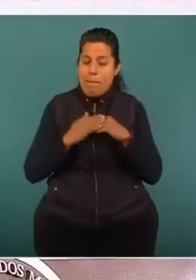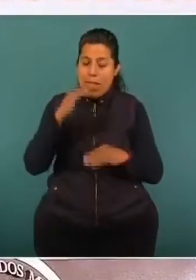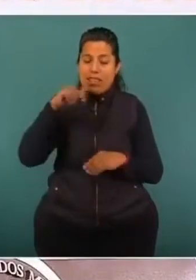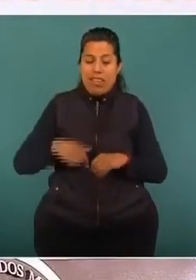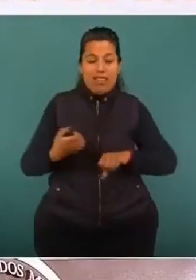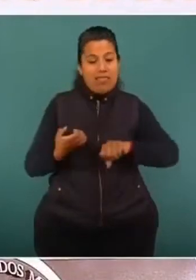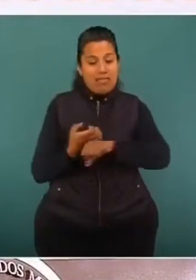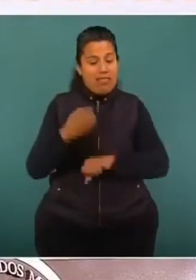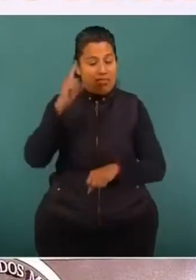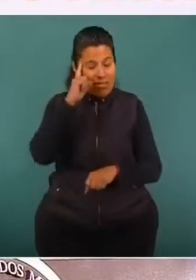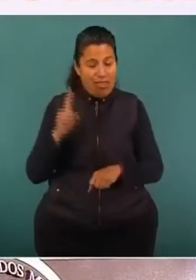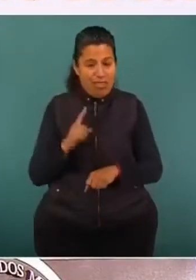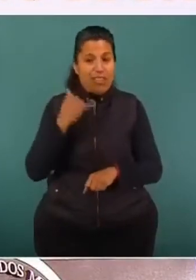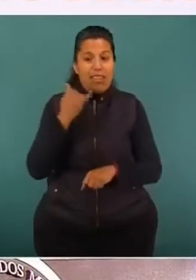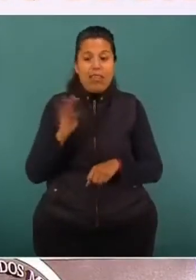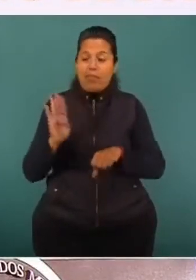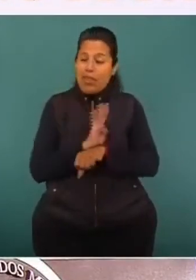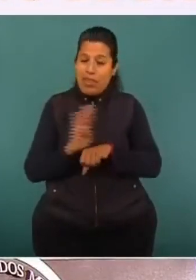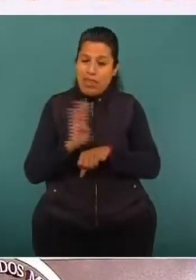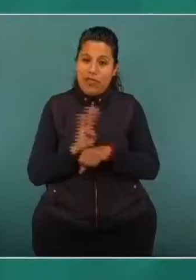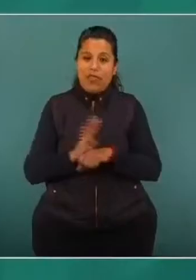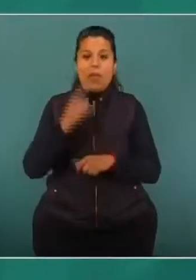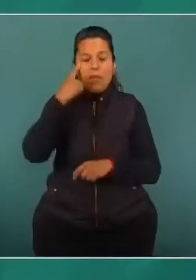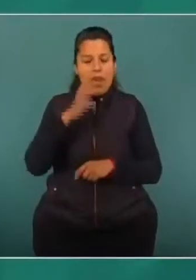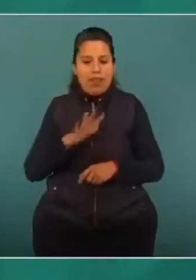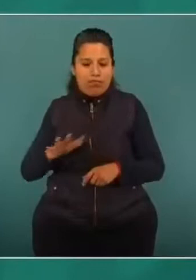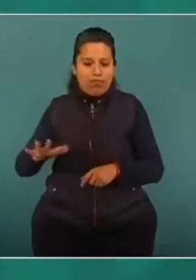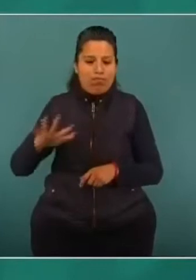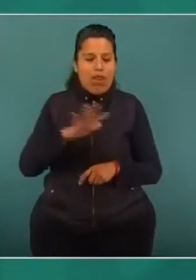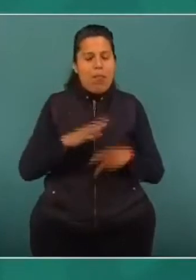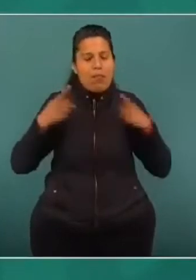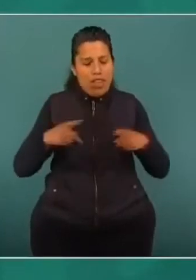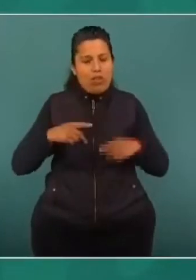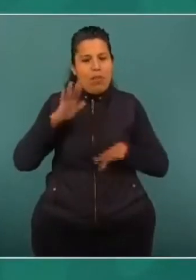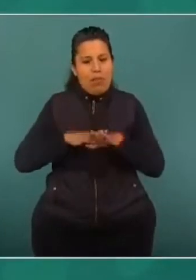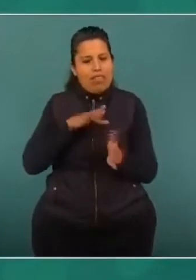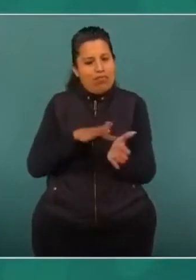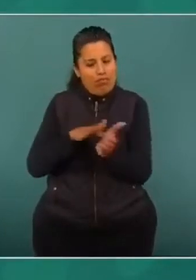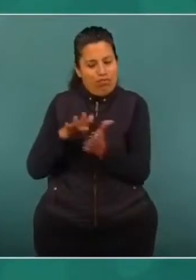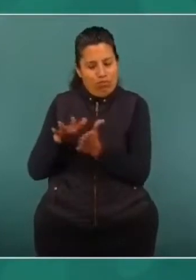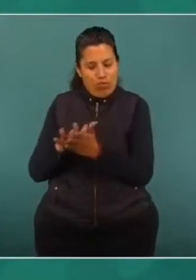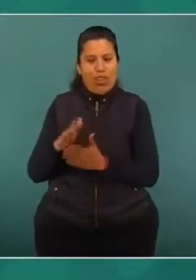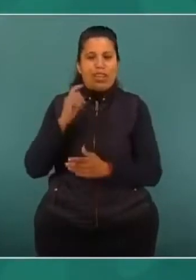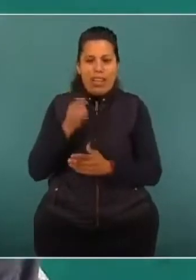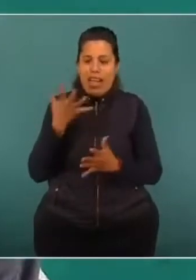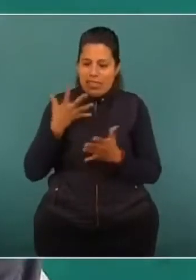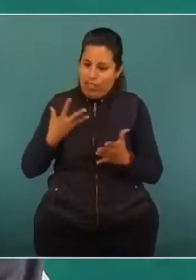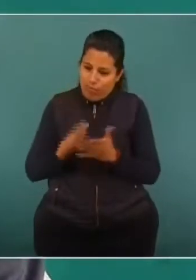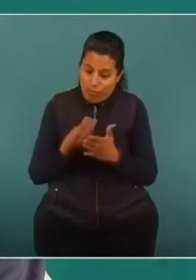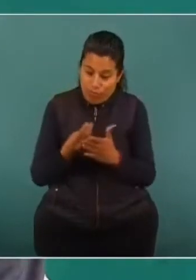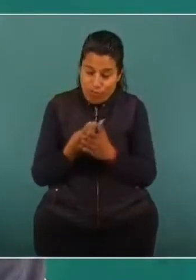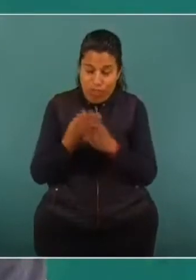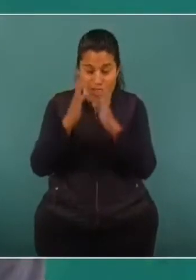Estado y llevar los beneficios al mayor número posible de personas, tanto por las obras físicas